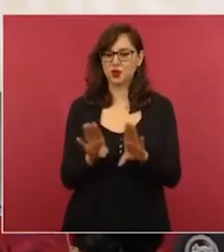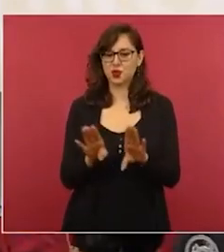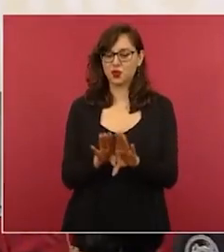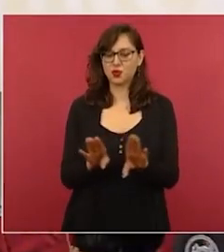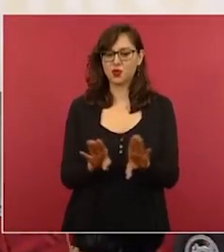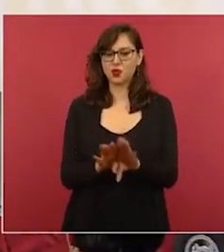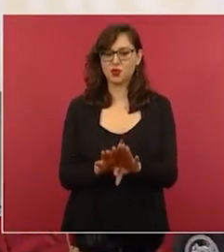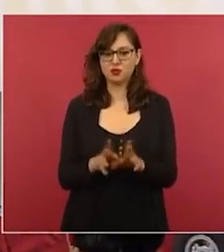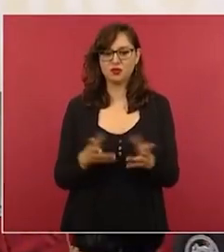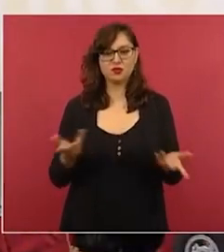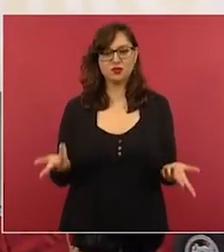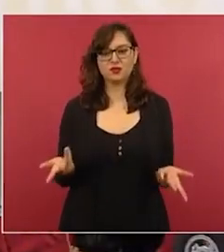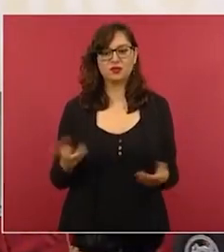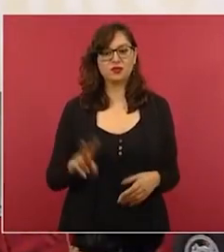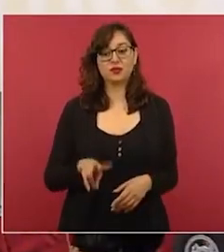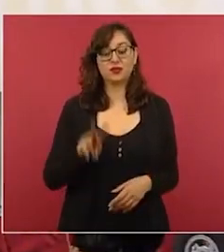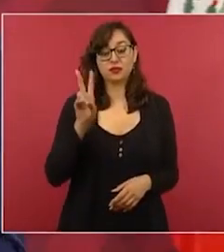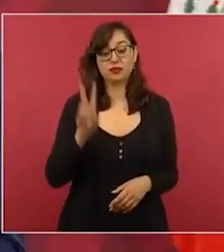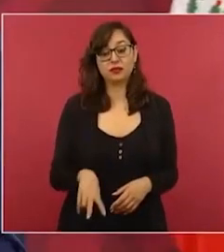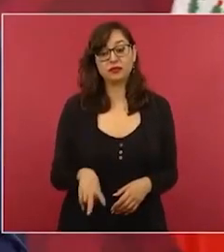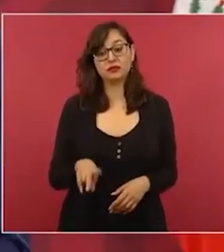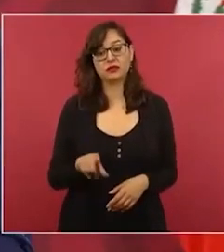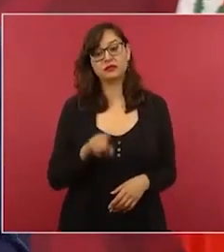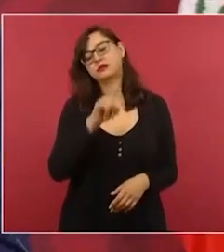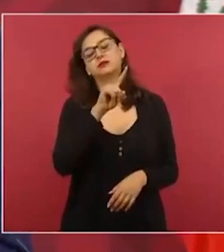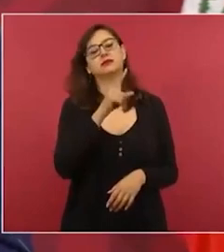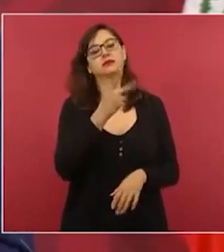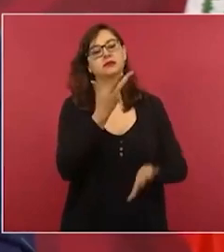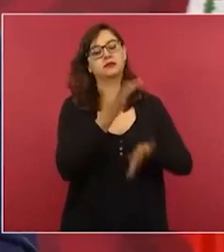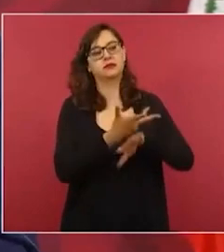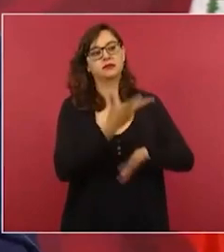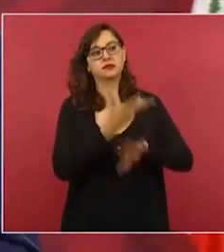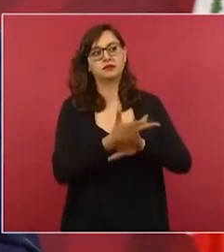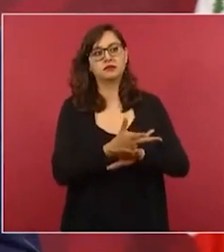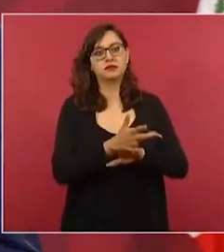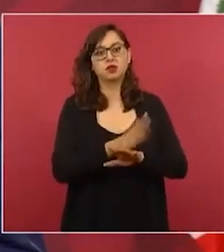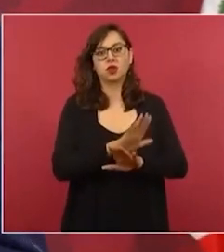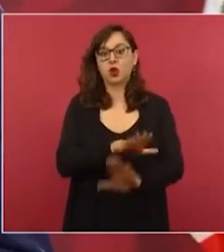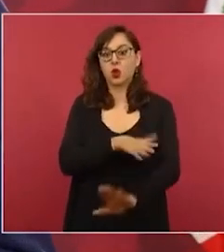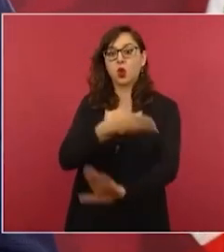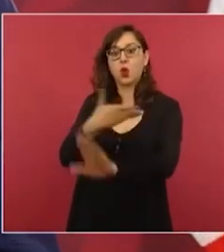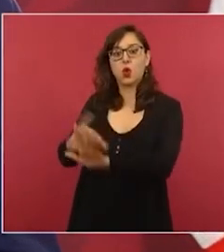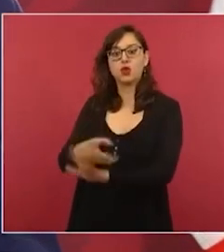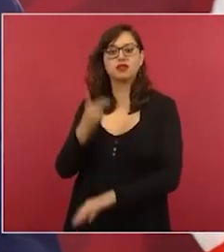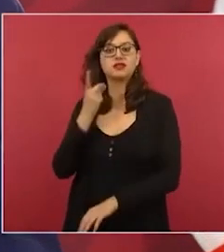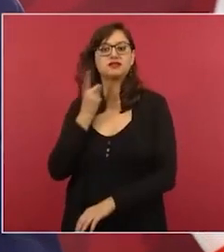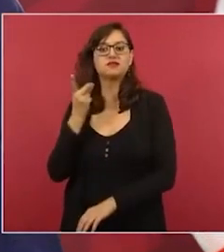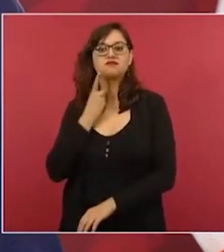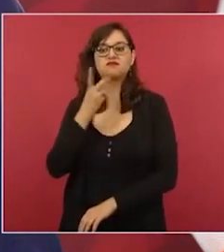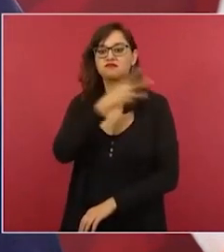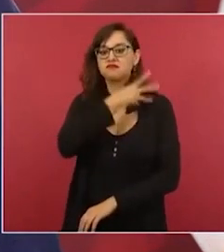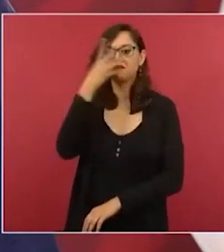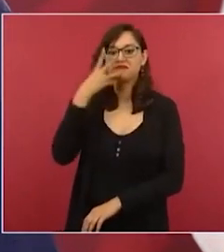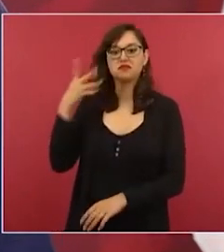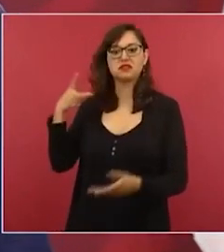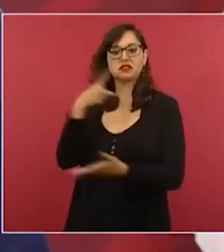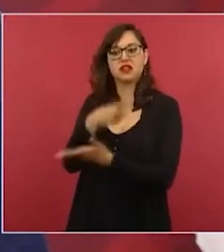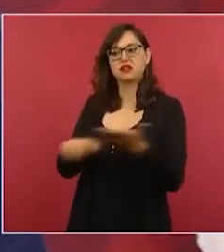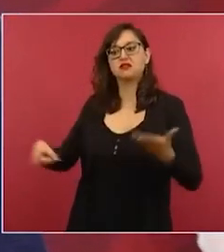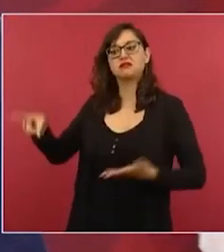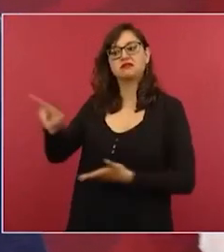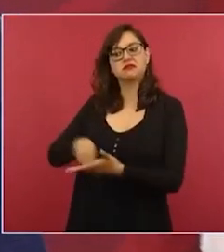tipo con mucho respeto enviamos una nota diplomática de protesta